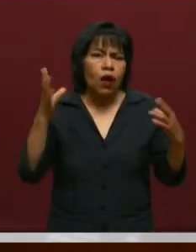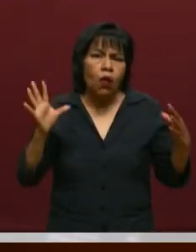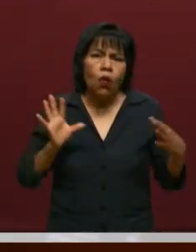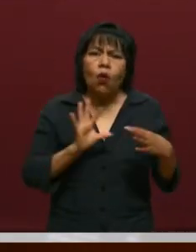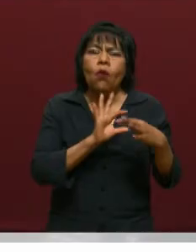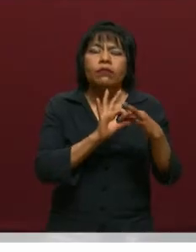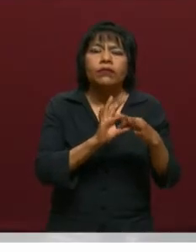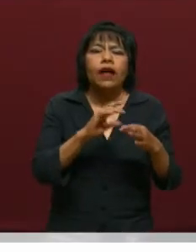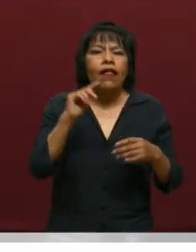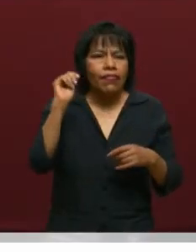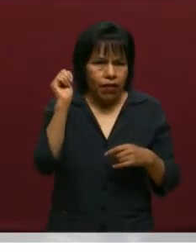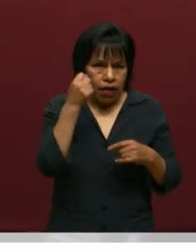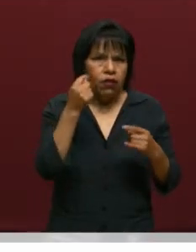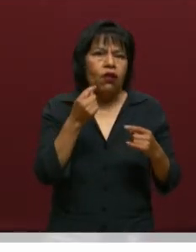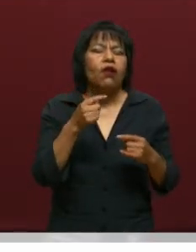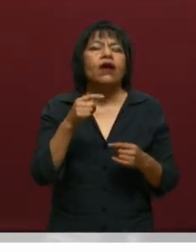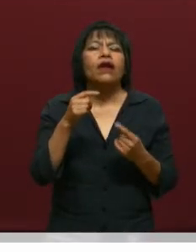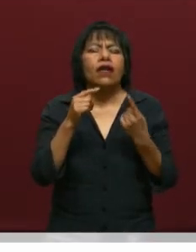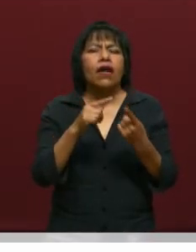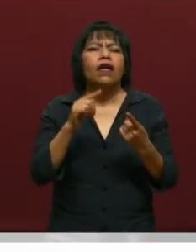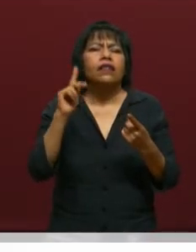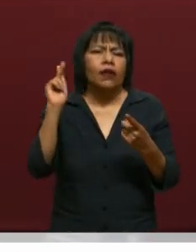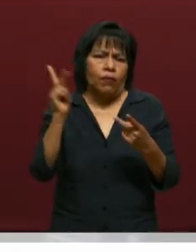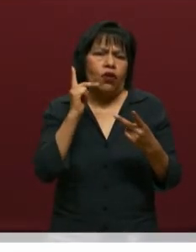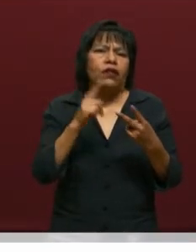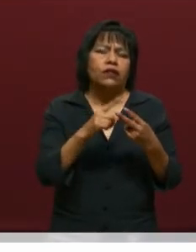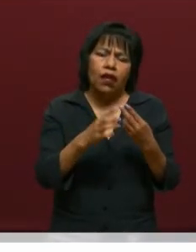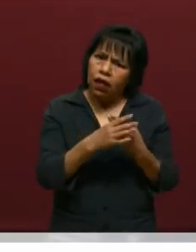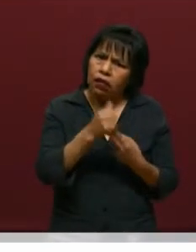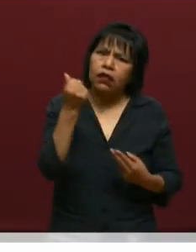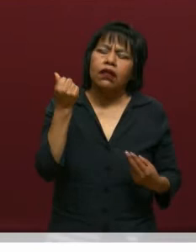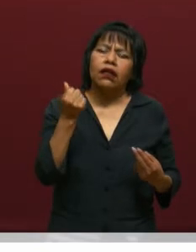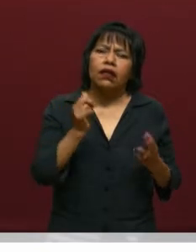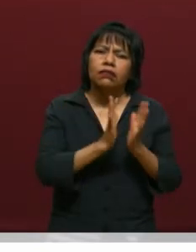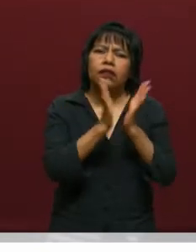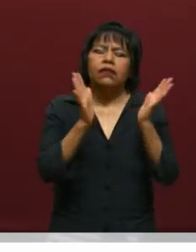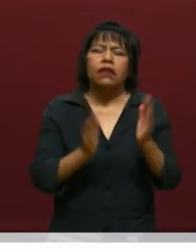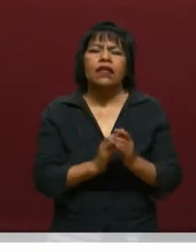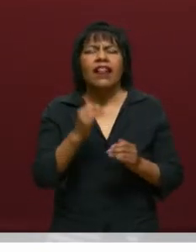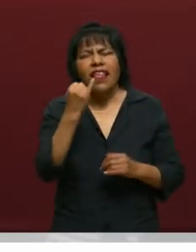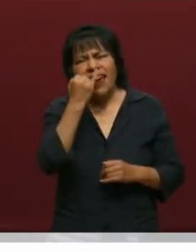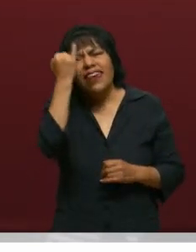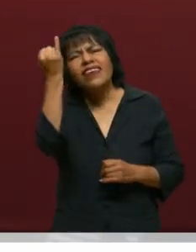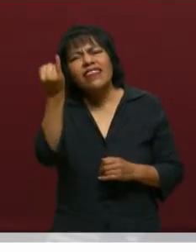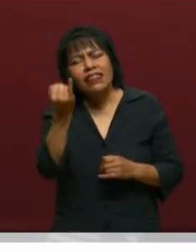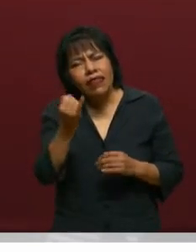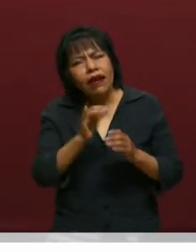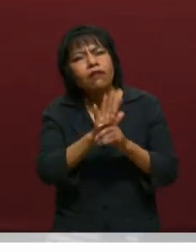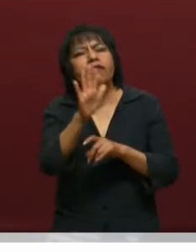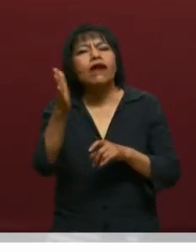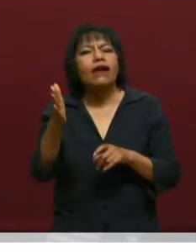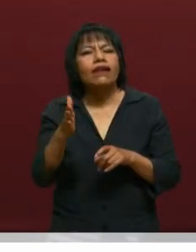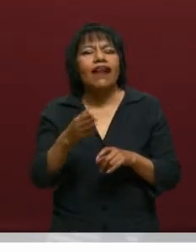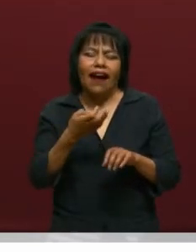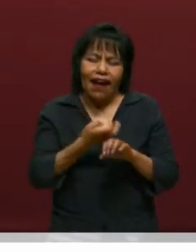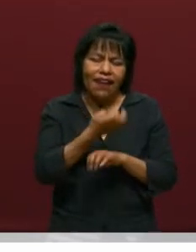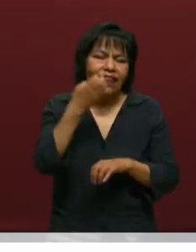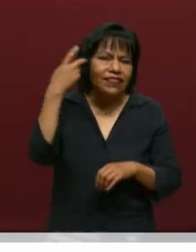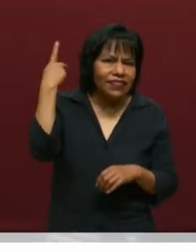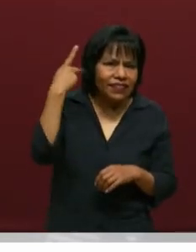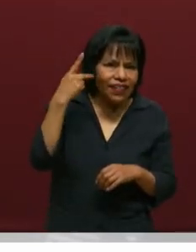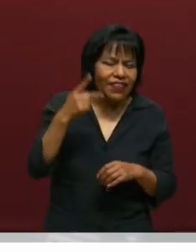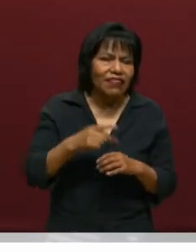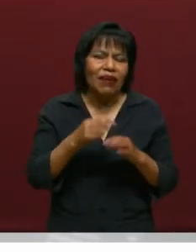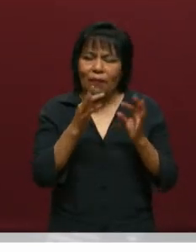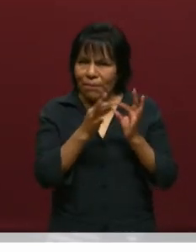tecnológicas como politécnicas. La idea emana del estado de Puebla, para nosotros